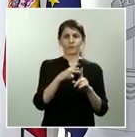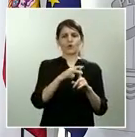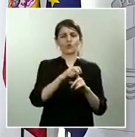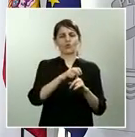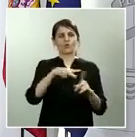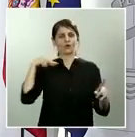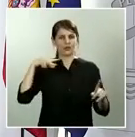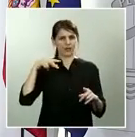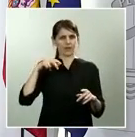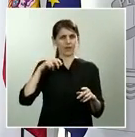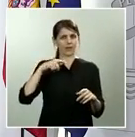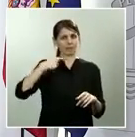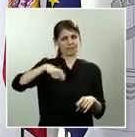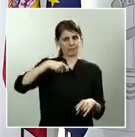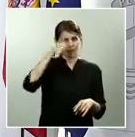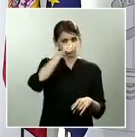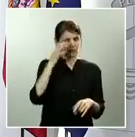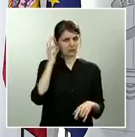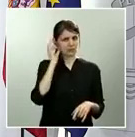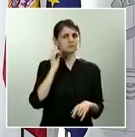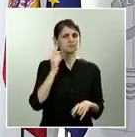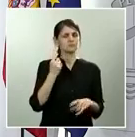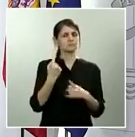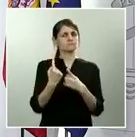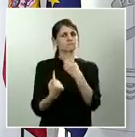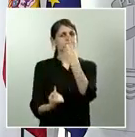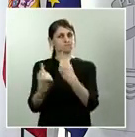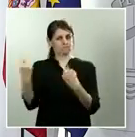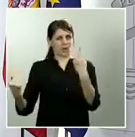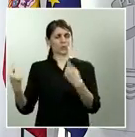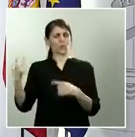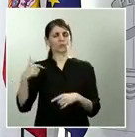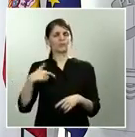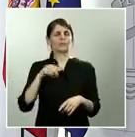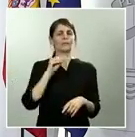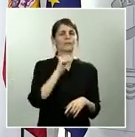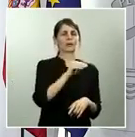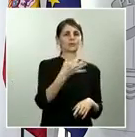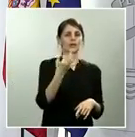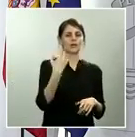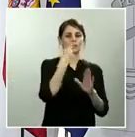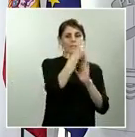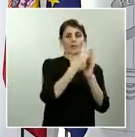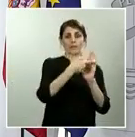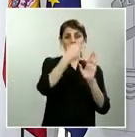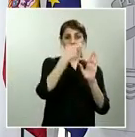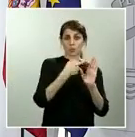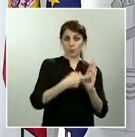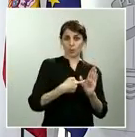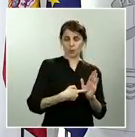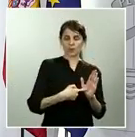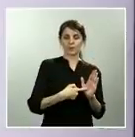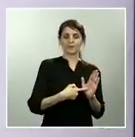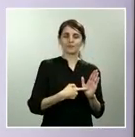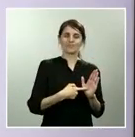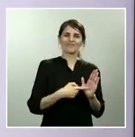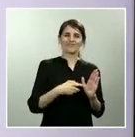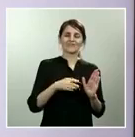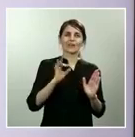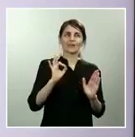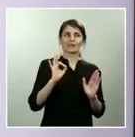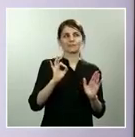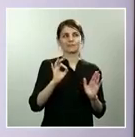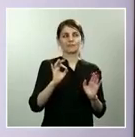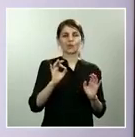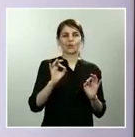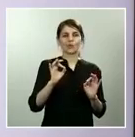plantearon la posibilidad dentro de esa desescalada prevista de tener en cuenta ese levantamiento de las restricciones por